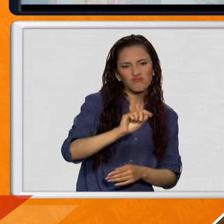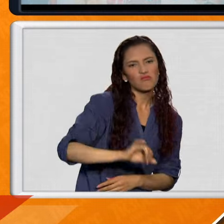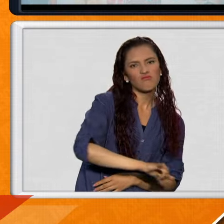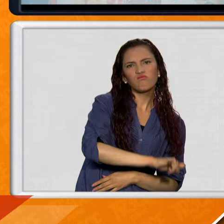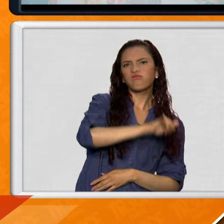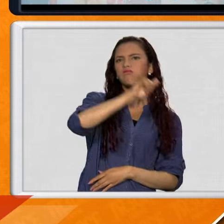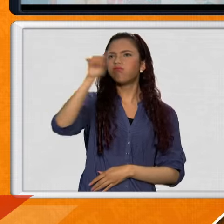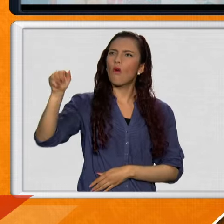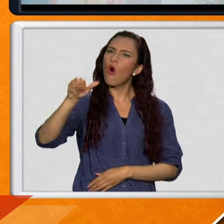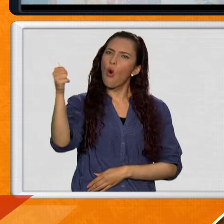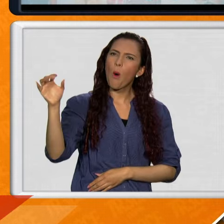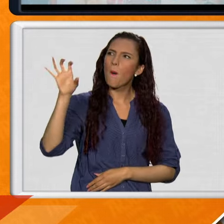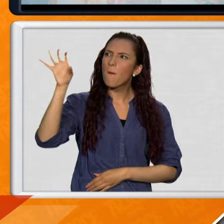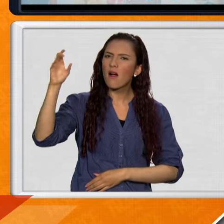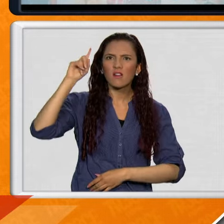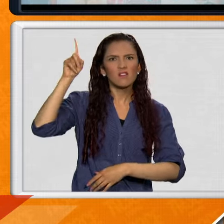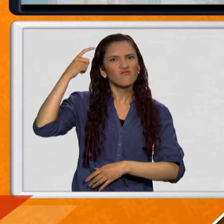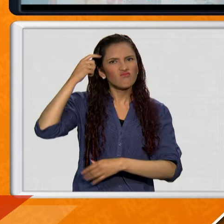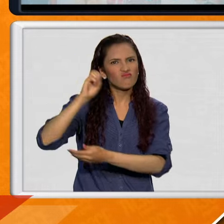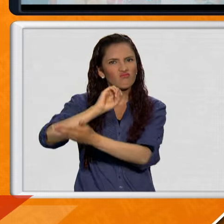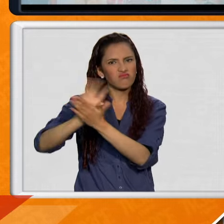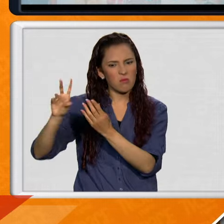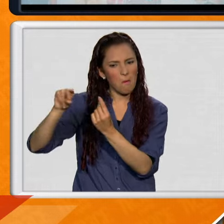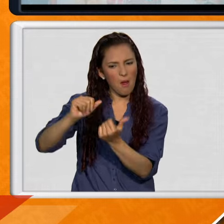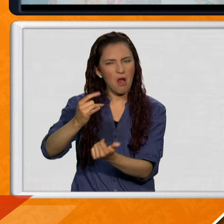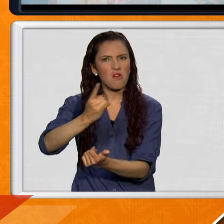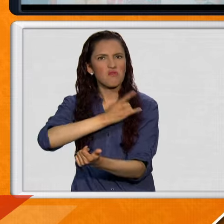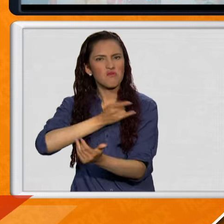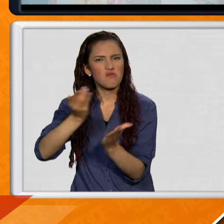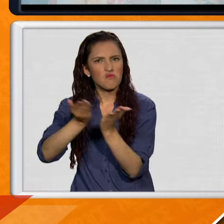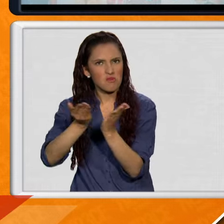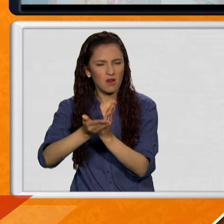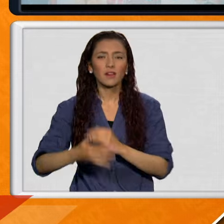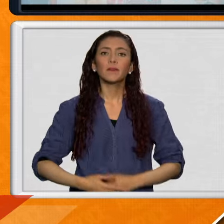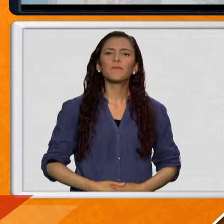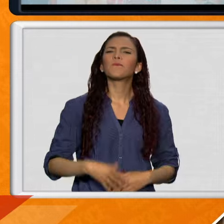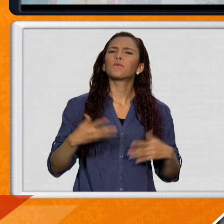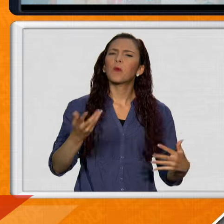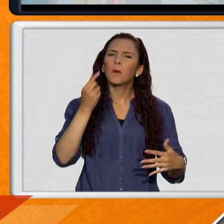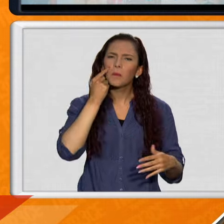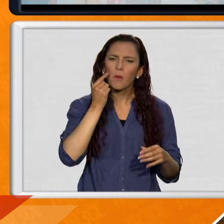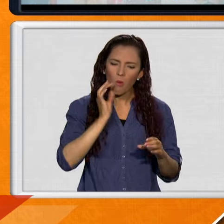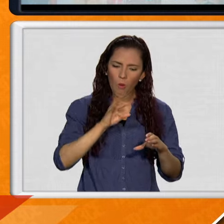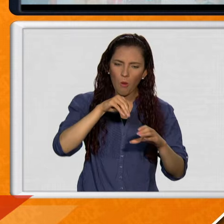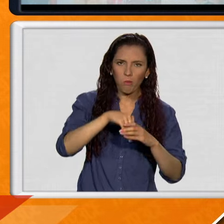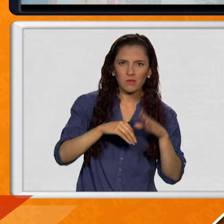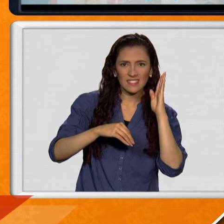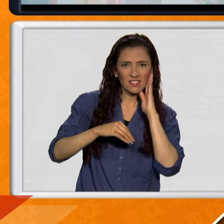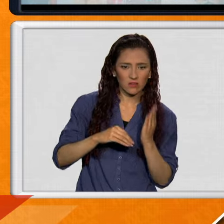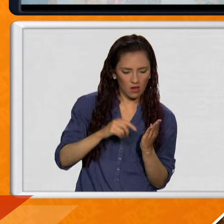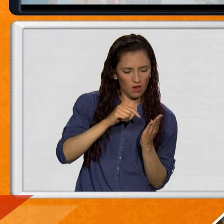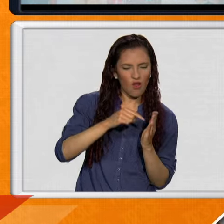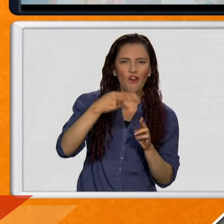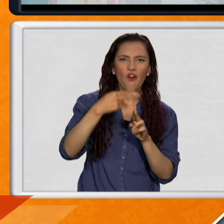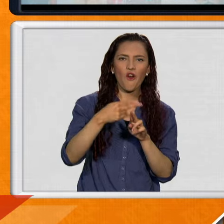Y para reducir ese tiempo de búsqueda de becas, lo que hago es crear la aplicación Mi Beca.